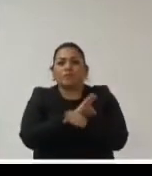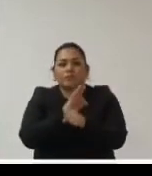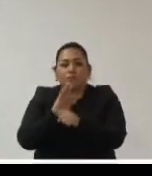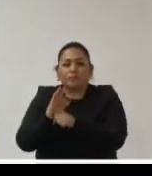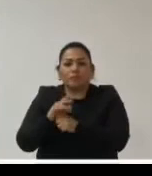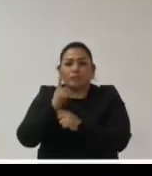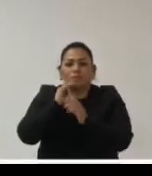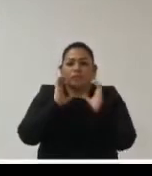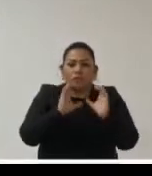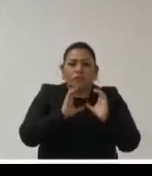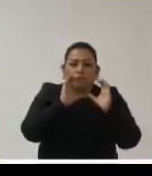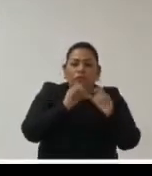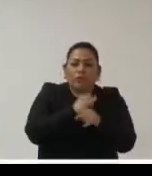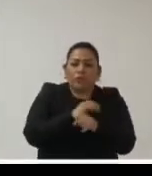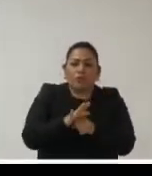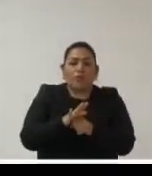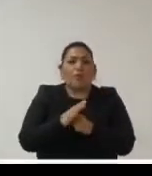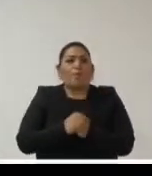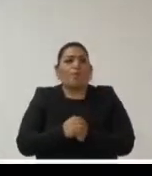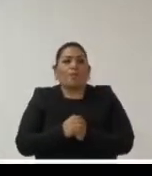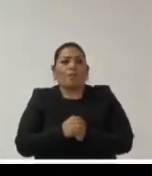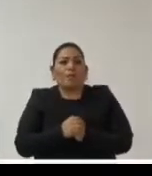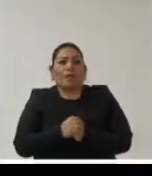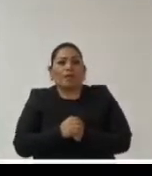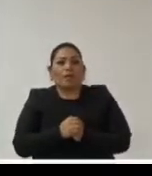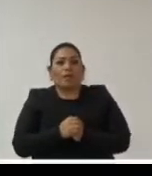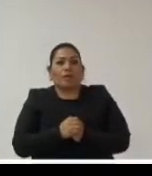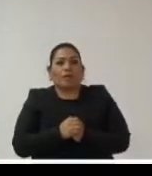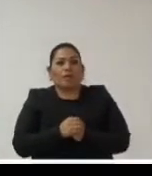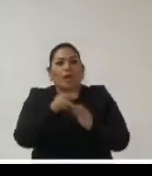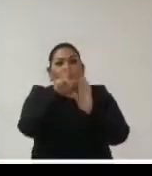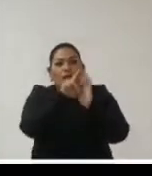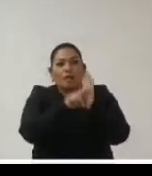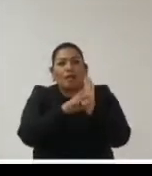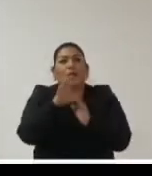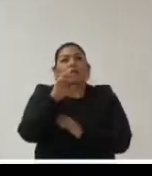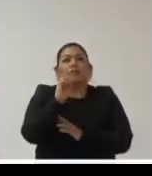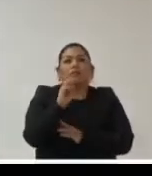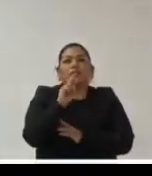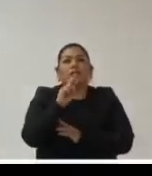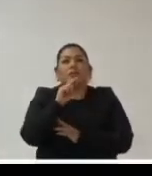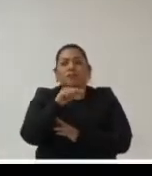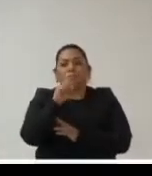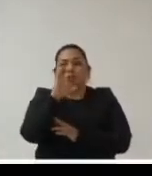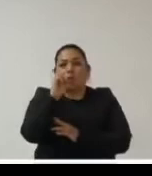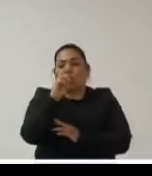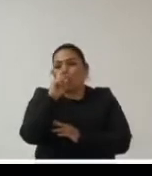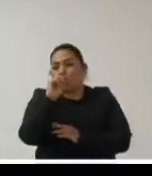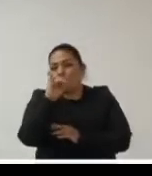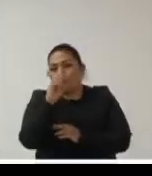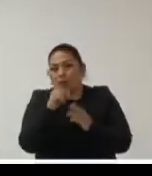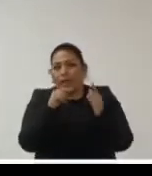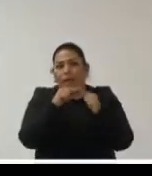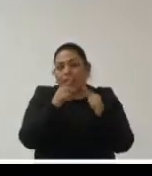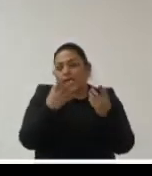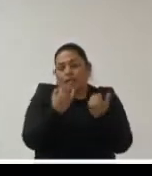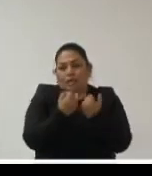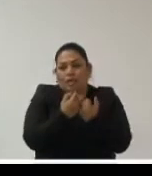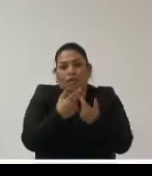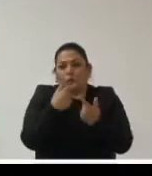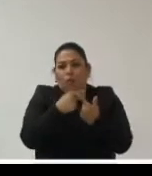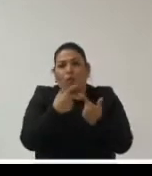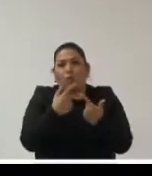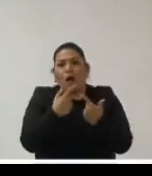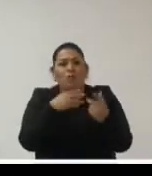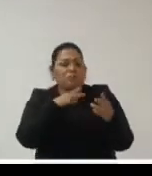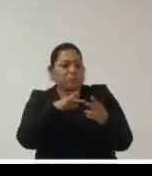monitoreo no solamente en términos de por ejemplo la normativa del lobby lo que podemos hacer en esa materia para poder poner luz hay donde a veces